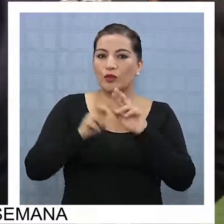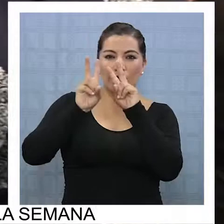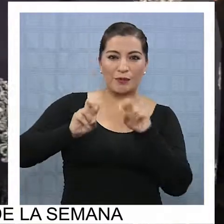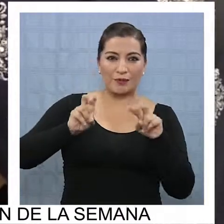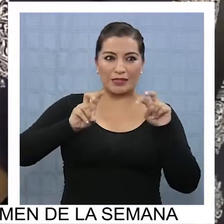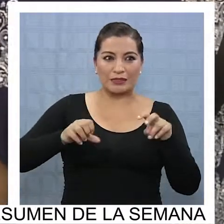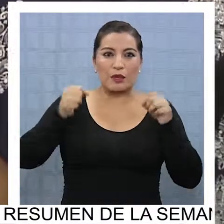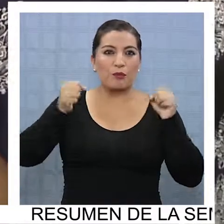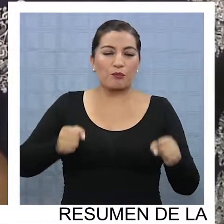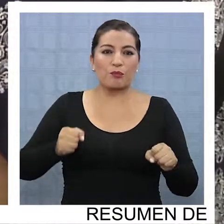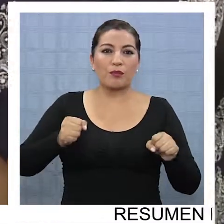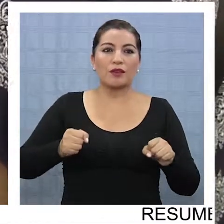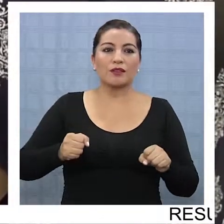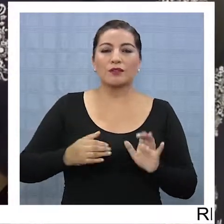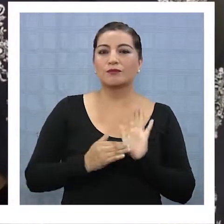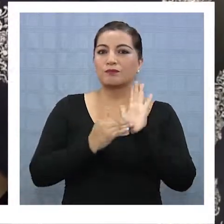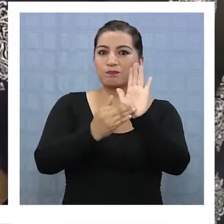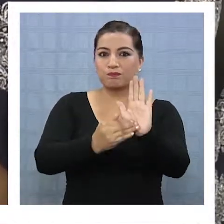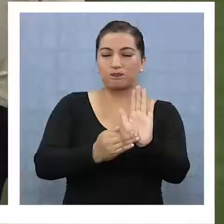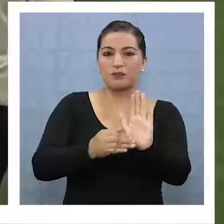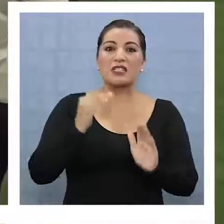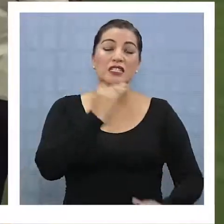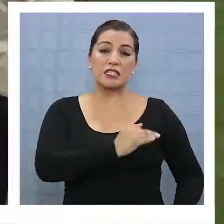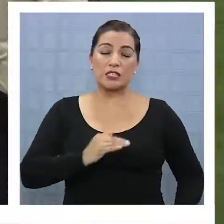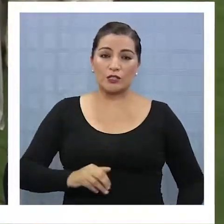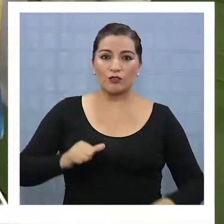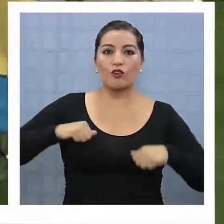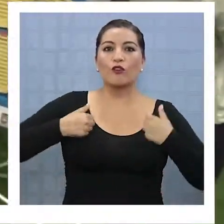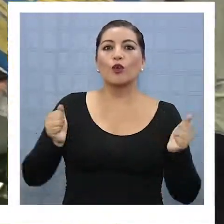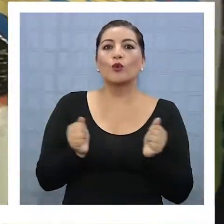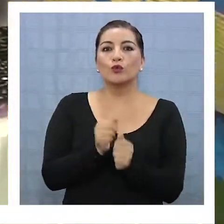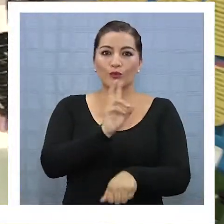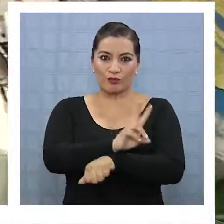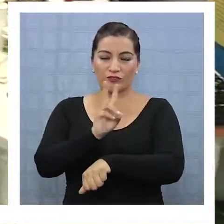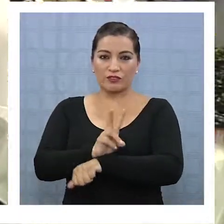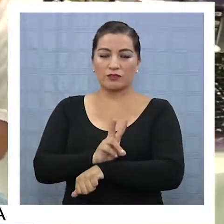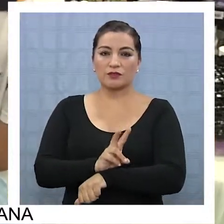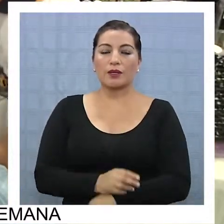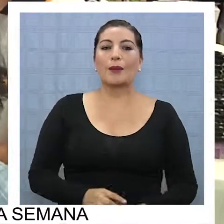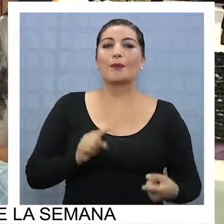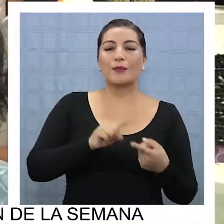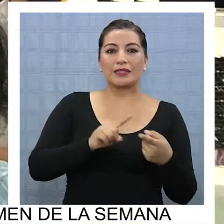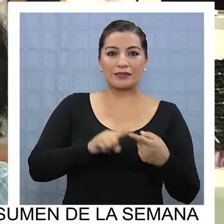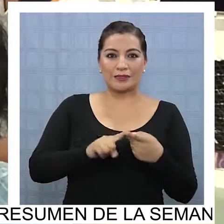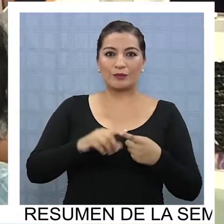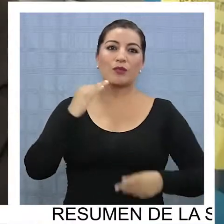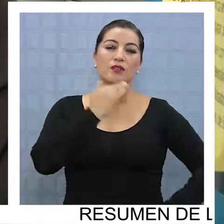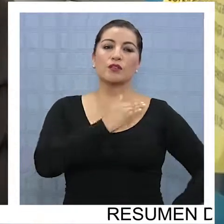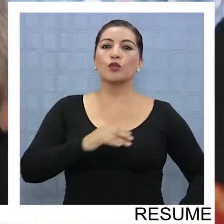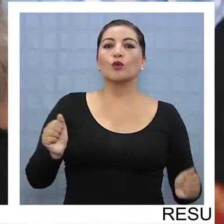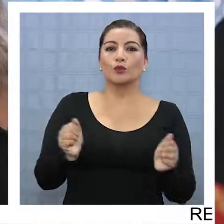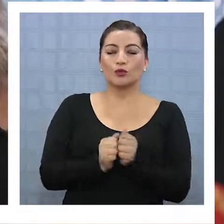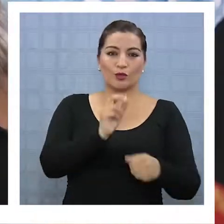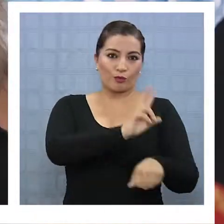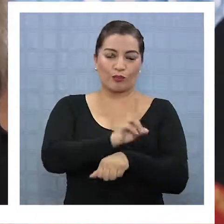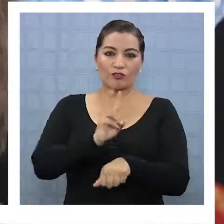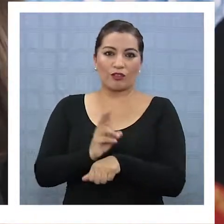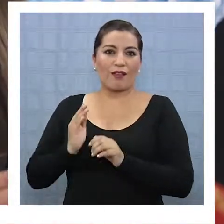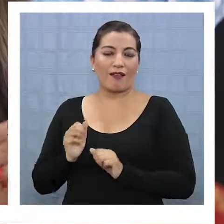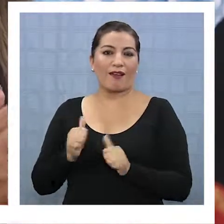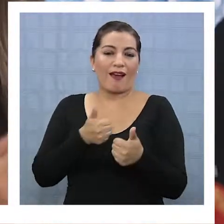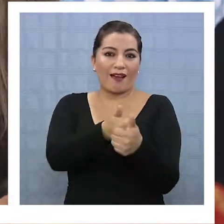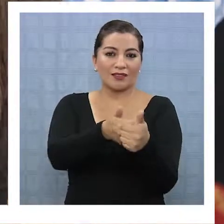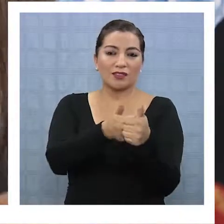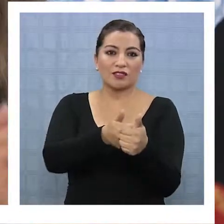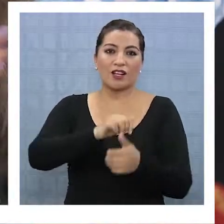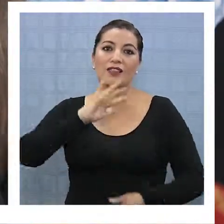investigación pueden ser presentados por niños y jóvenes junto a sus profesores. Participan niños junto a sus profesores asesores